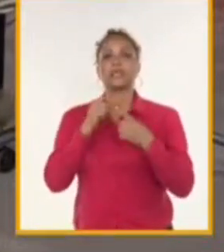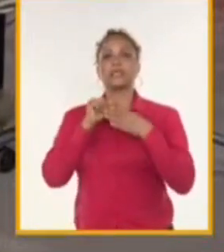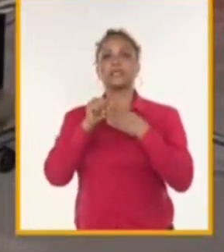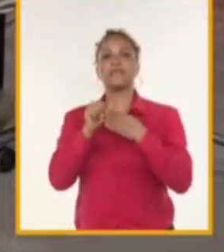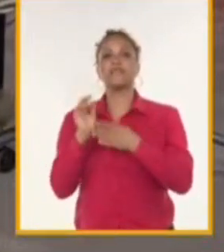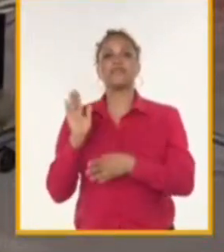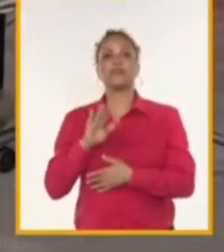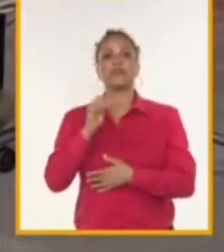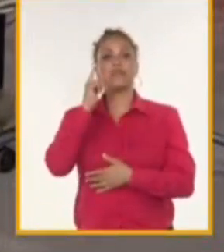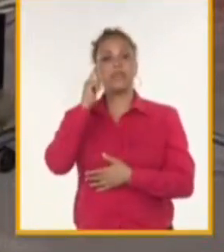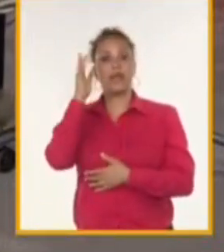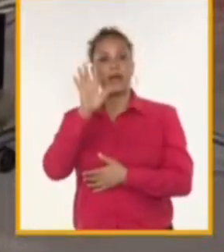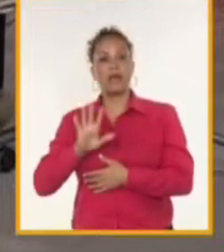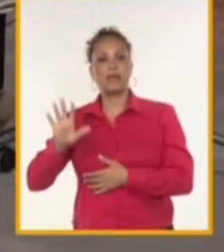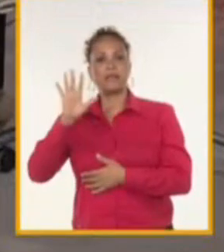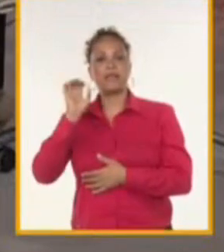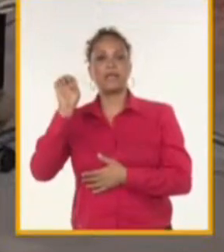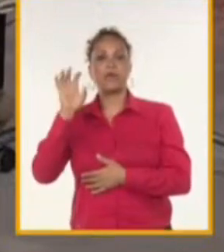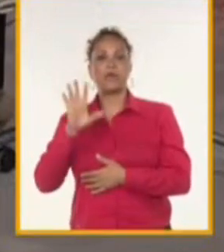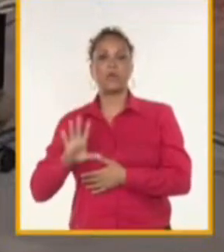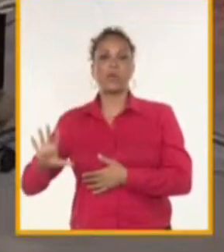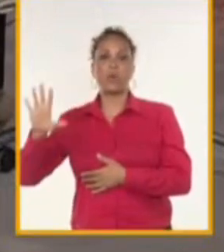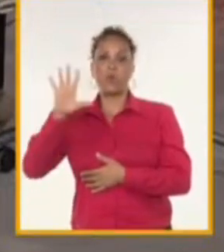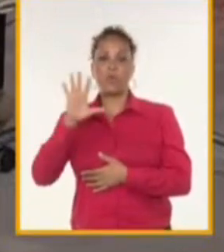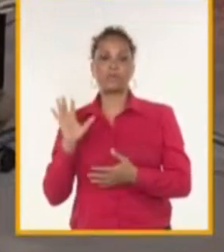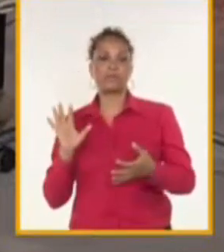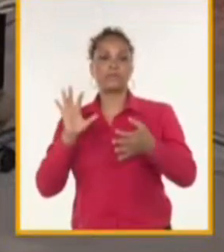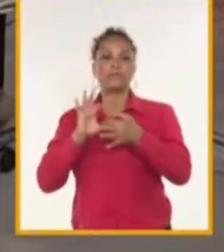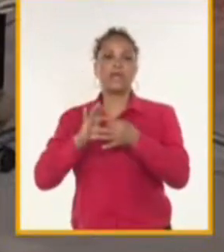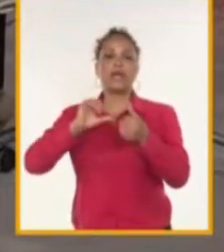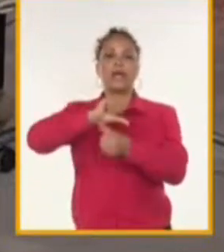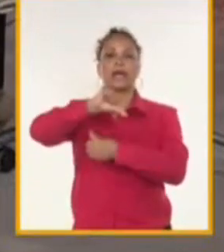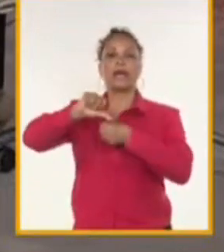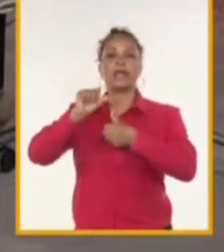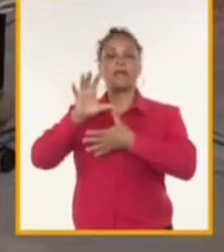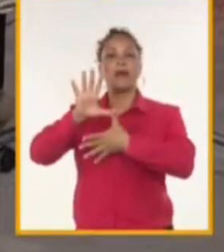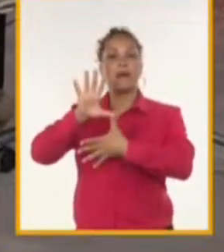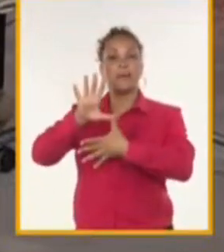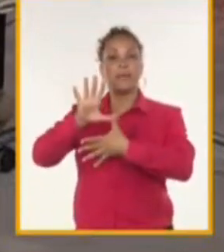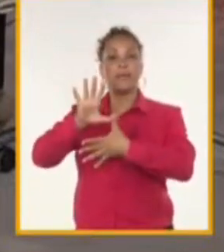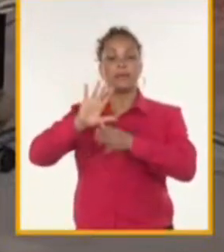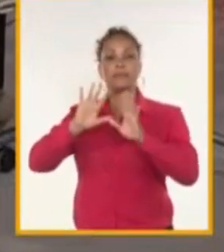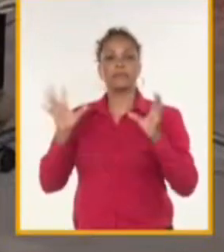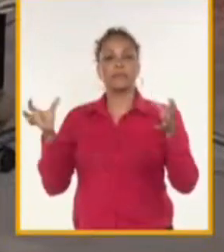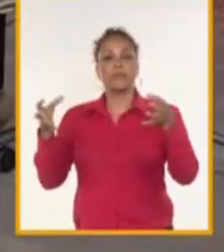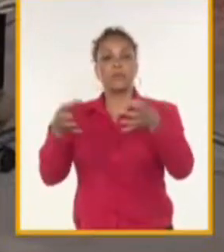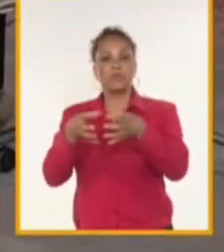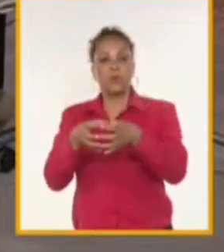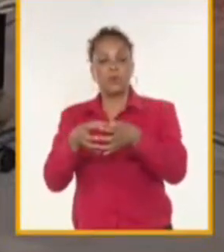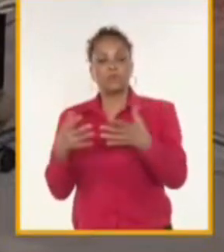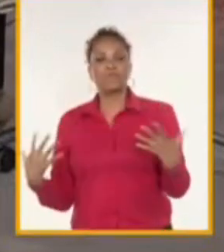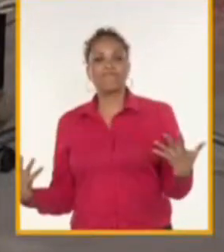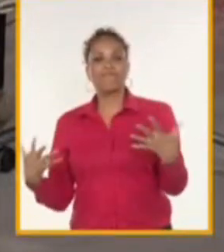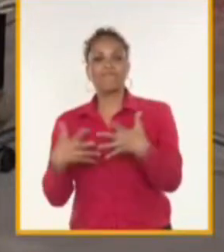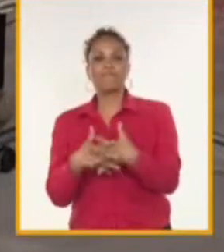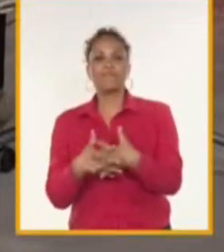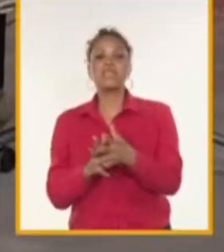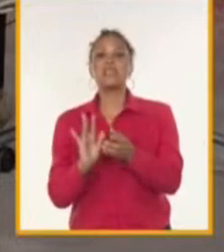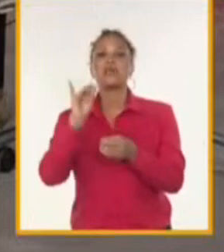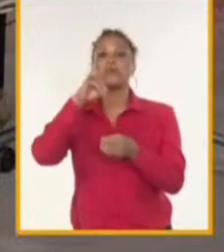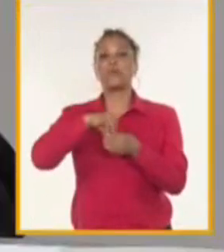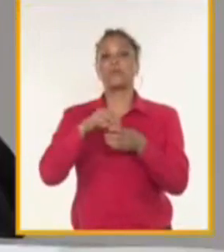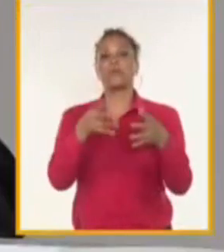Asia, de Europa, conectan el Caribe con las Américas, incluyendo los Estados Unidos.